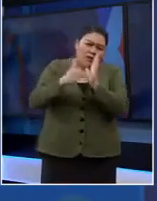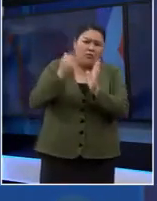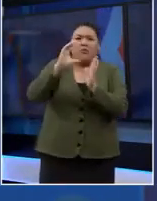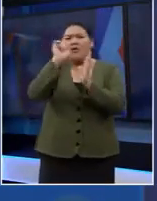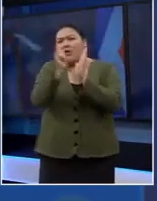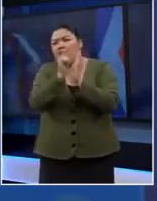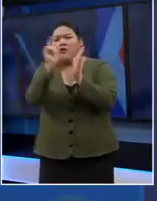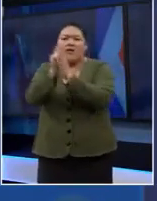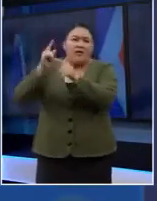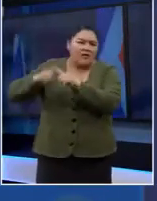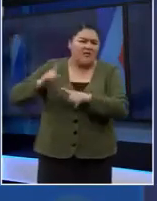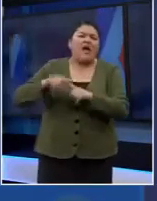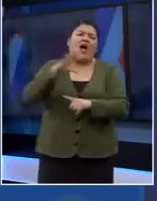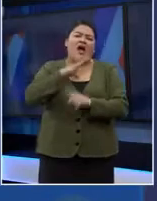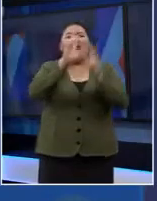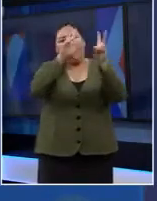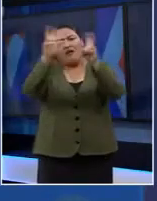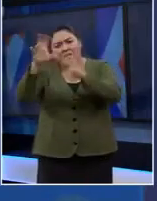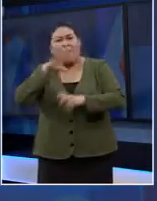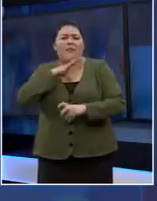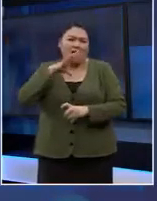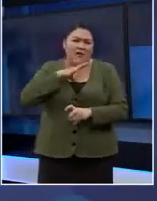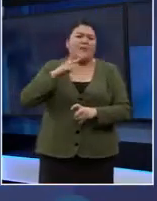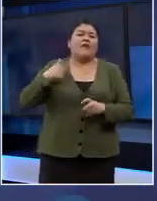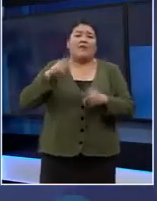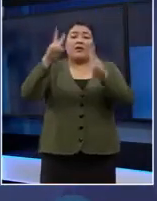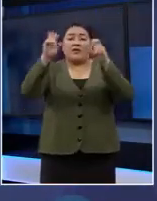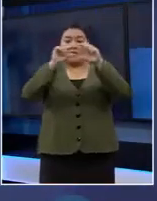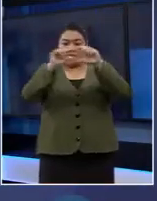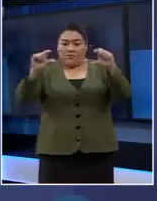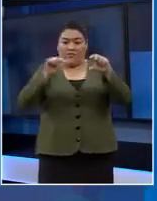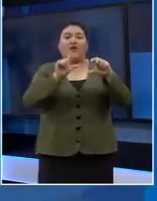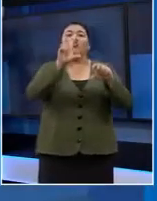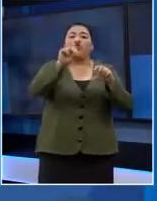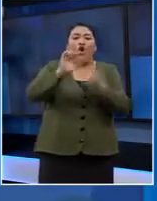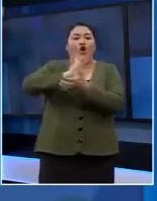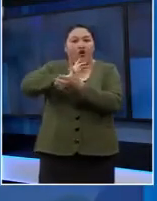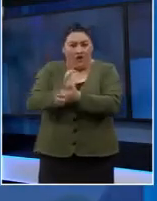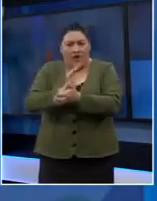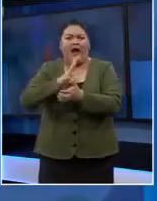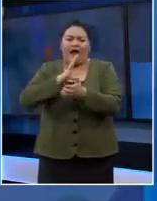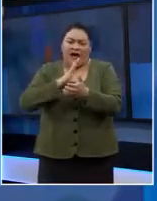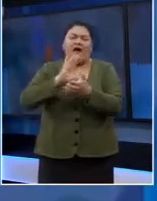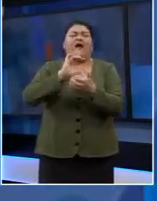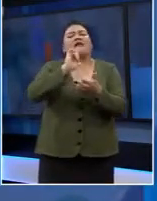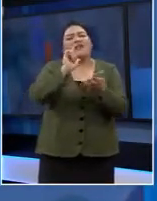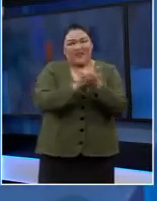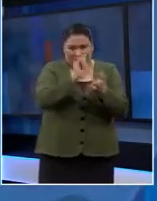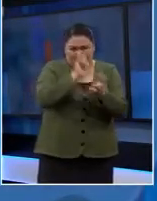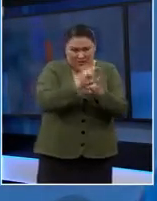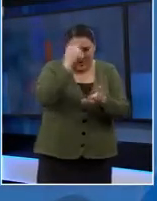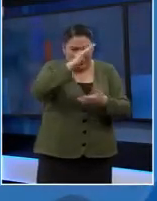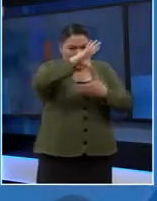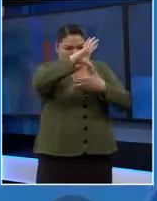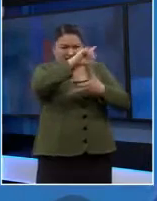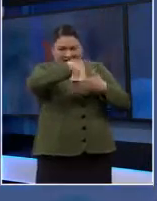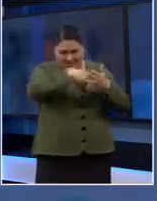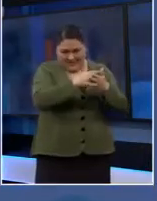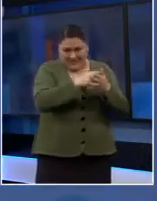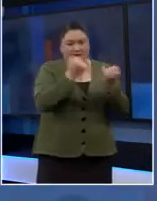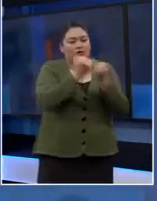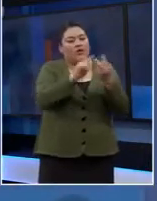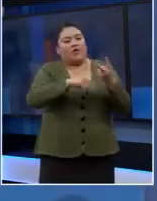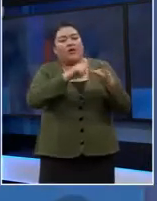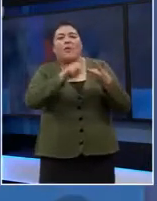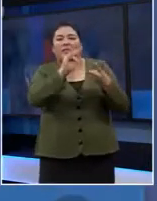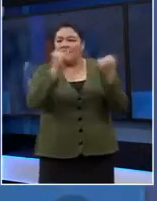tangencialmente el tema, los enunciados de no discriminación que están en los pactos internacionales de derechos civiles y políticos y del PIDESC, de